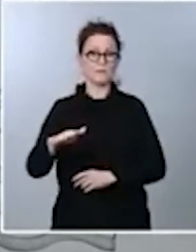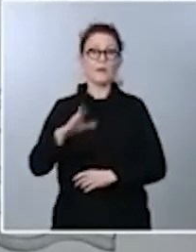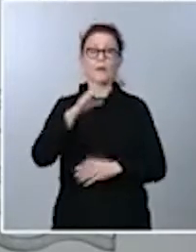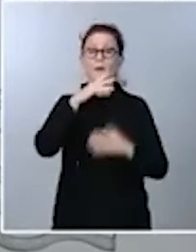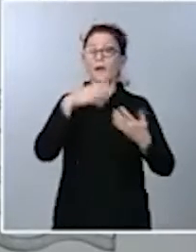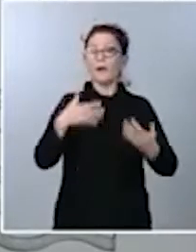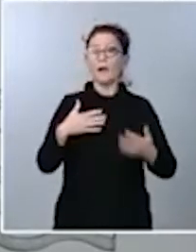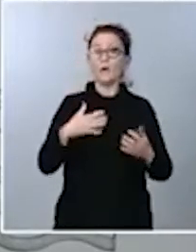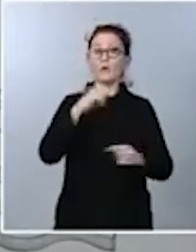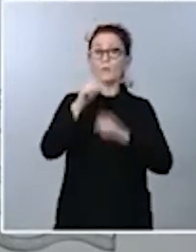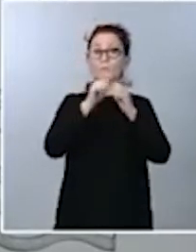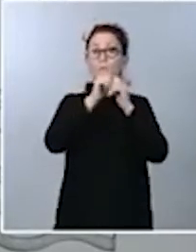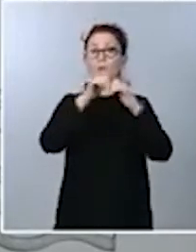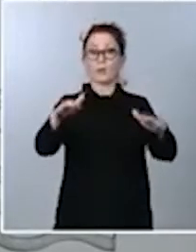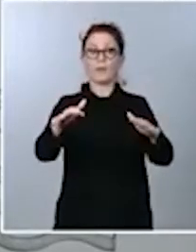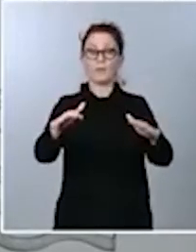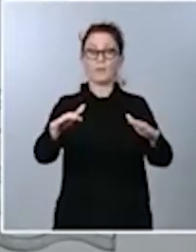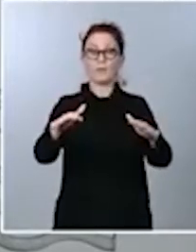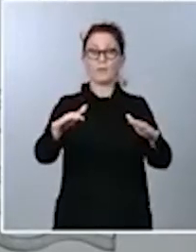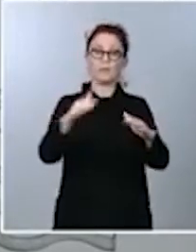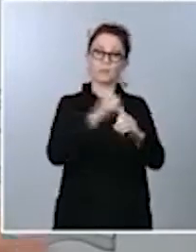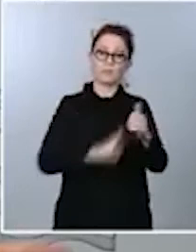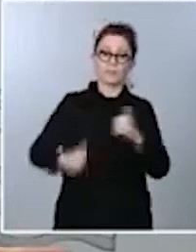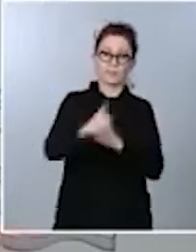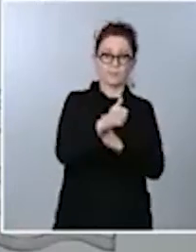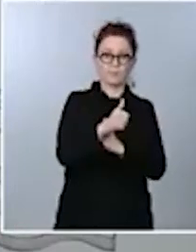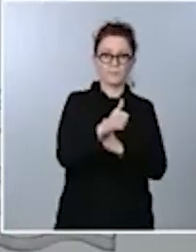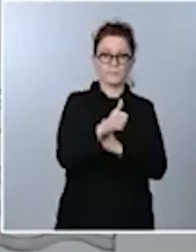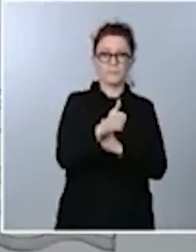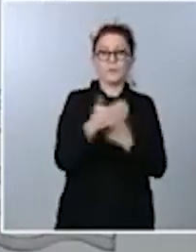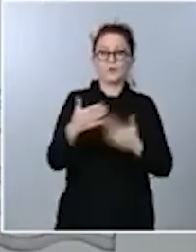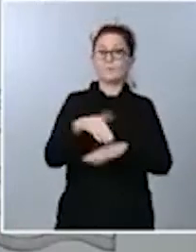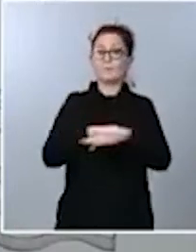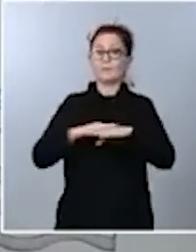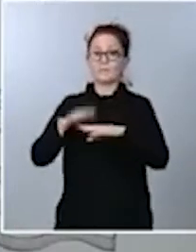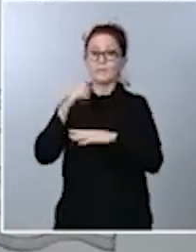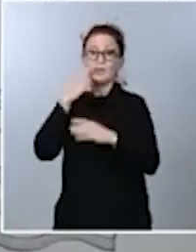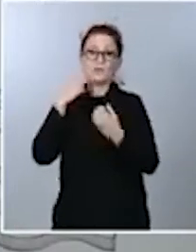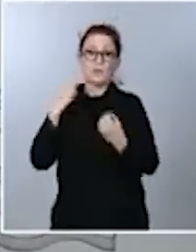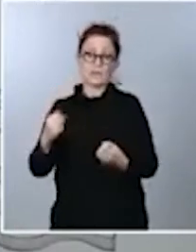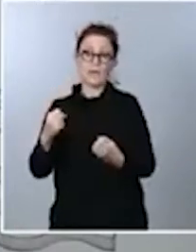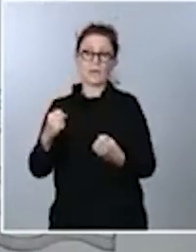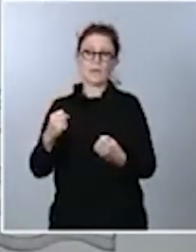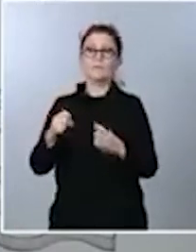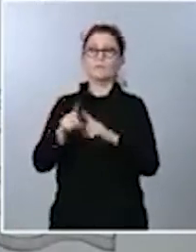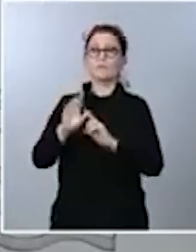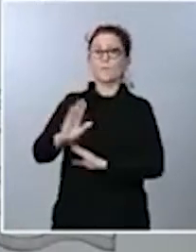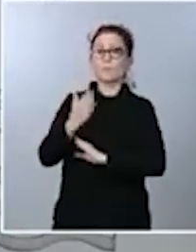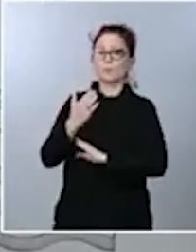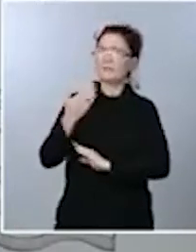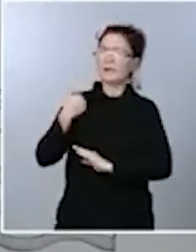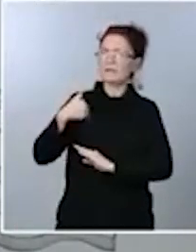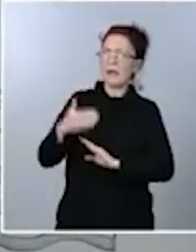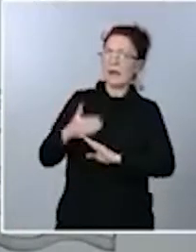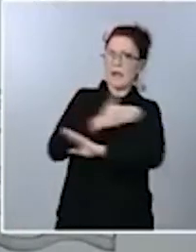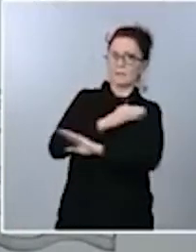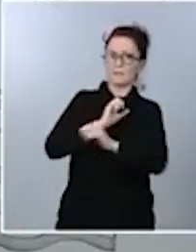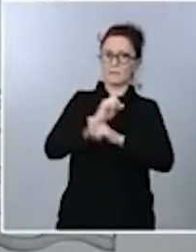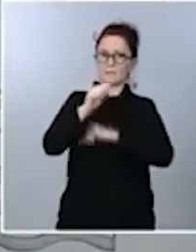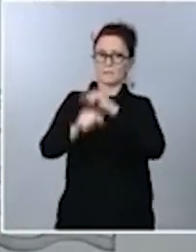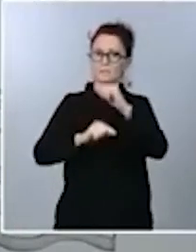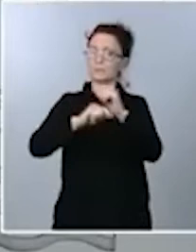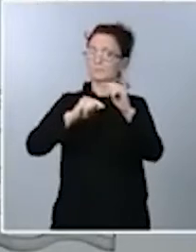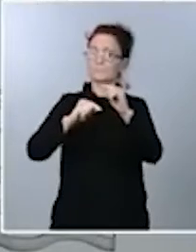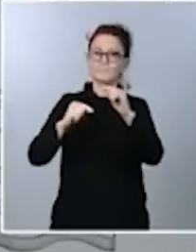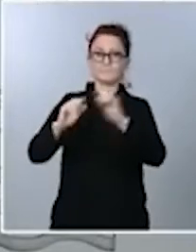no es objeto de tanta reiteración por parte del Ministerio de Sanidad, pero era una propuesta que venía impulsada por el propio Ministerio de